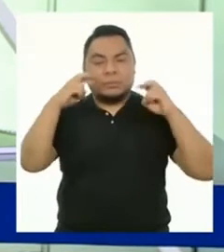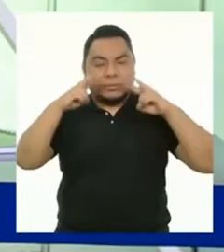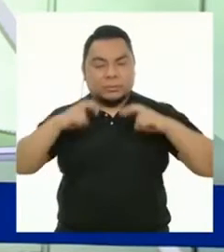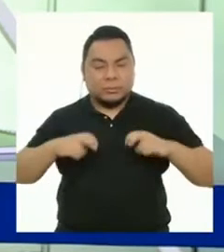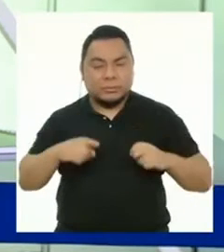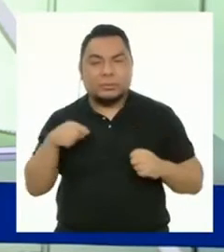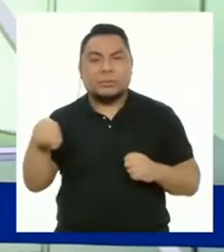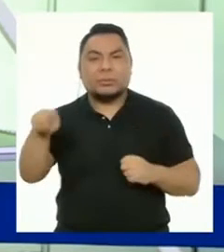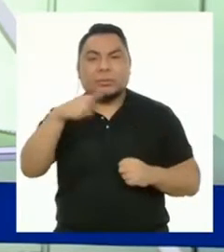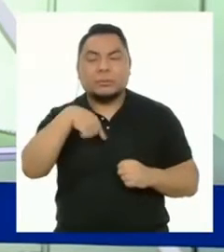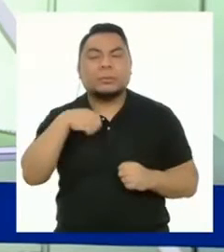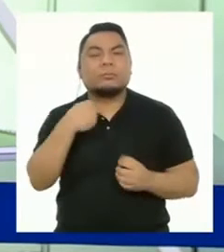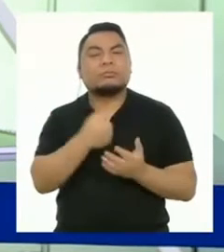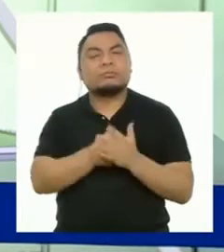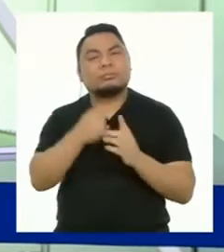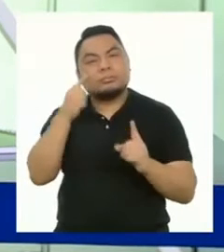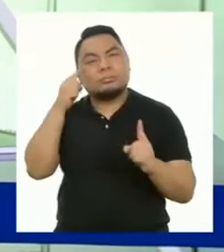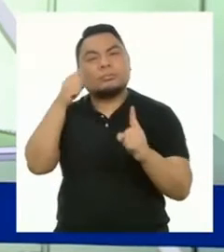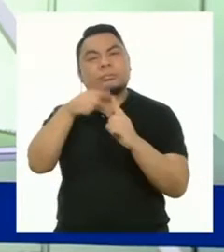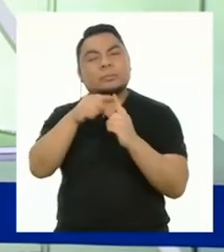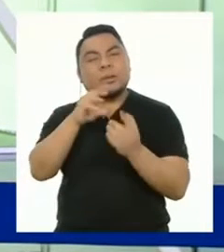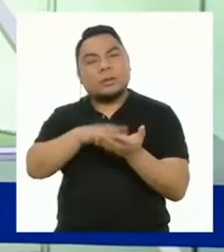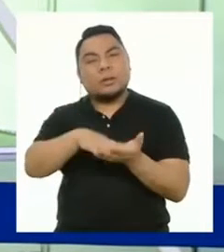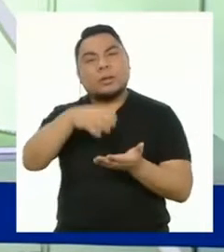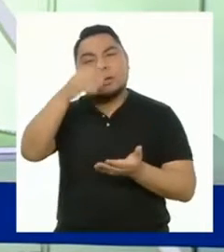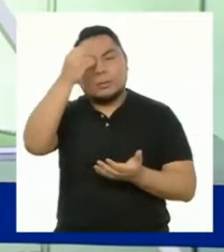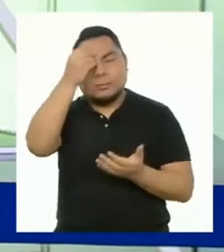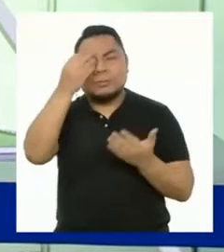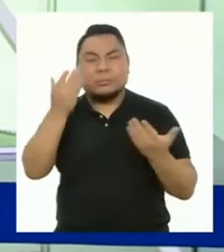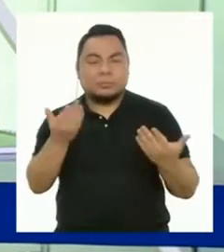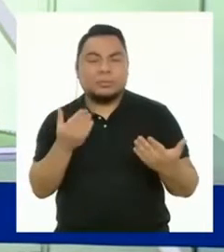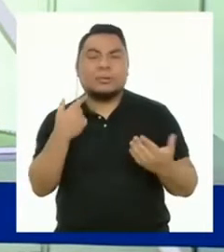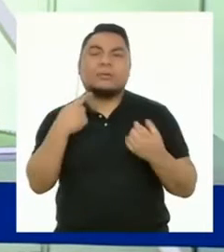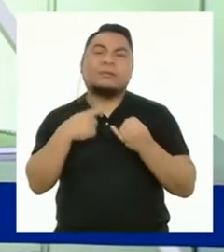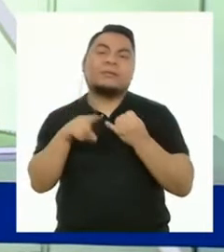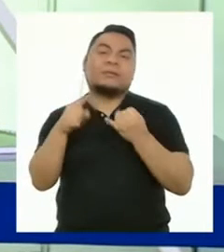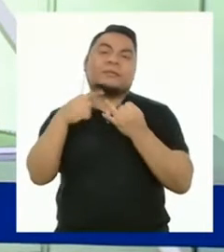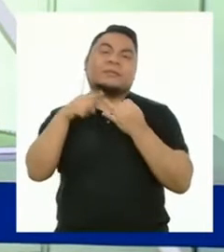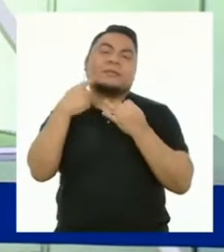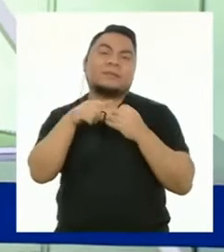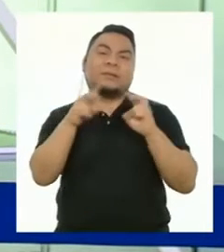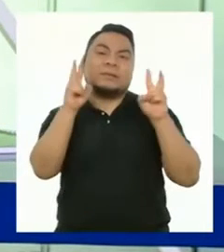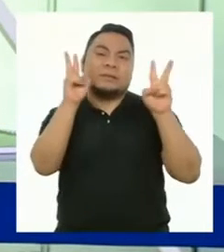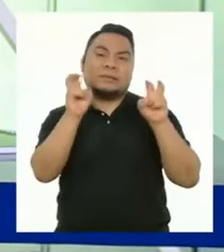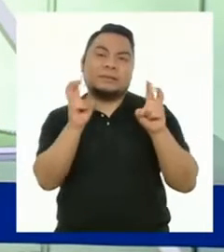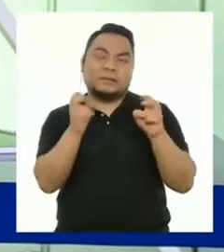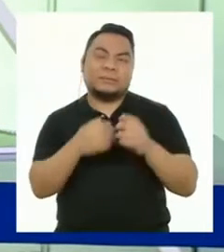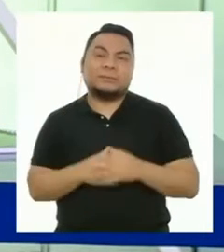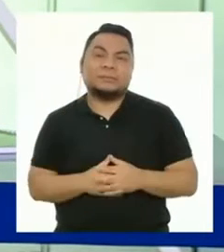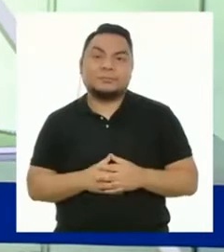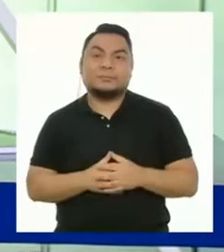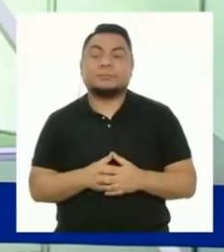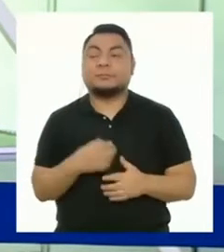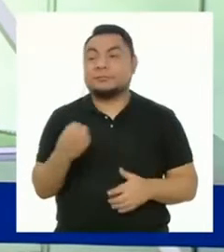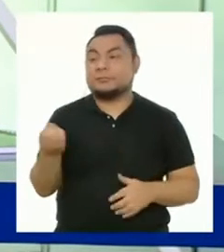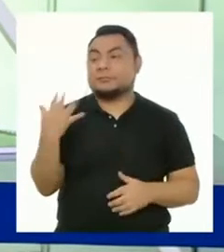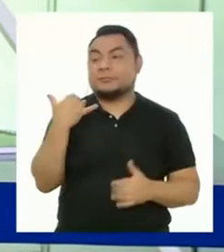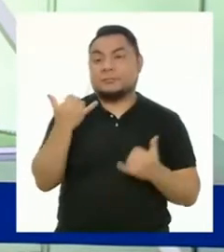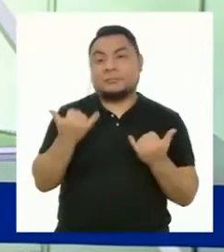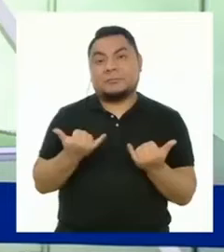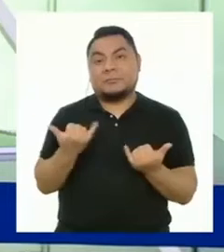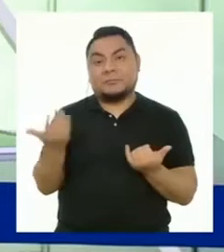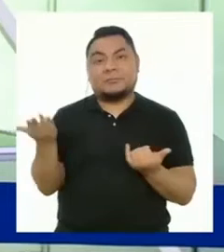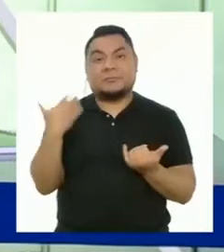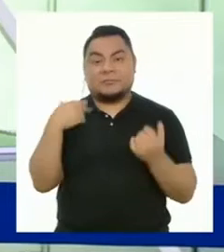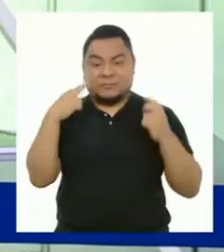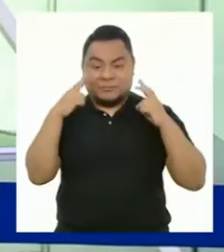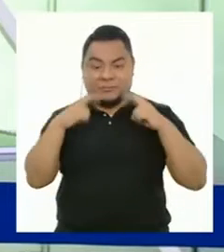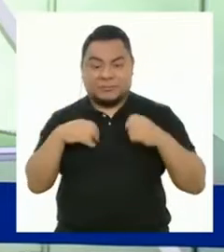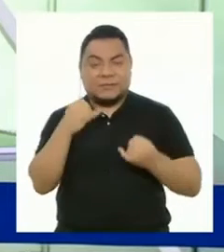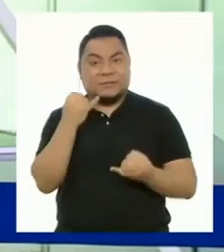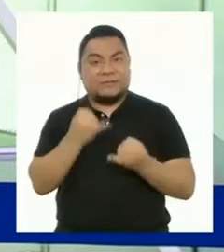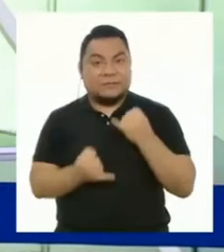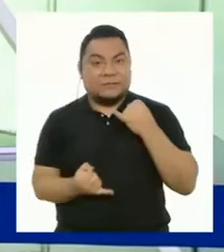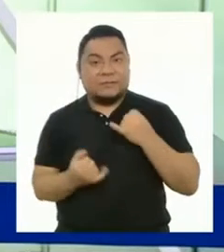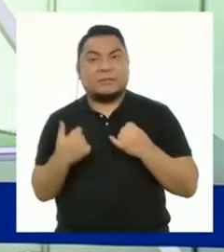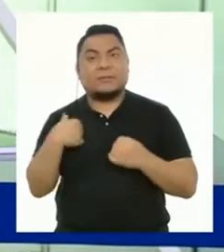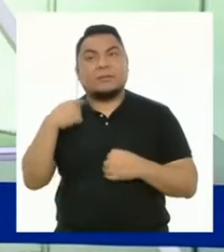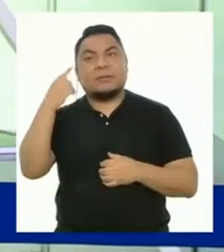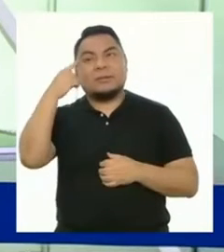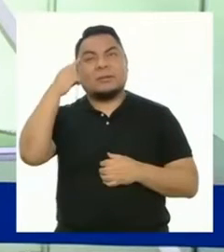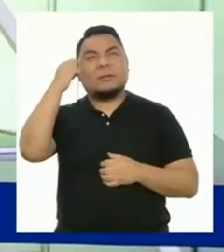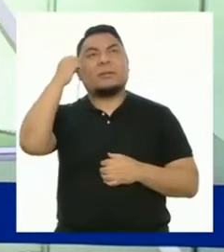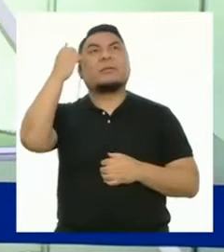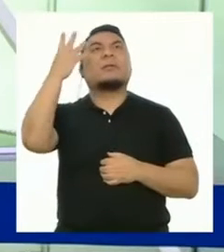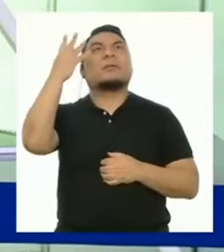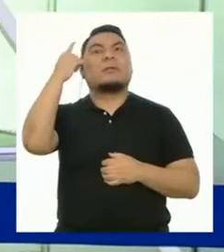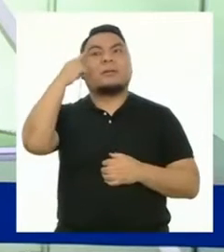evaluar nuestro desempeño y proceso de aprendizaje en las distintas áreas. Me dijeron que hoy tocaba la evaluación final y tuve un